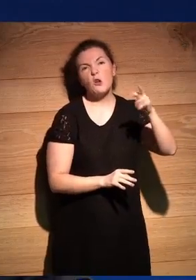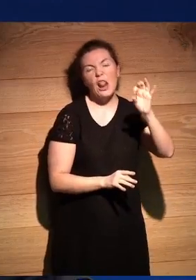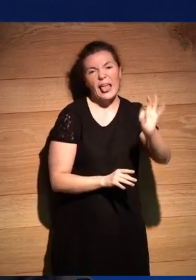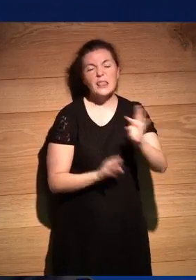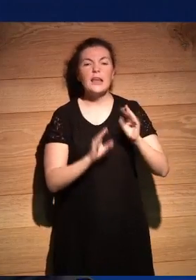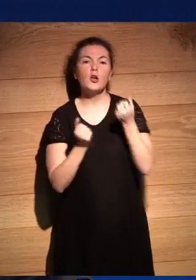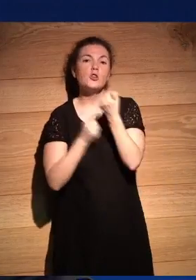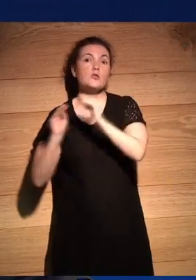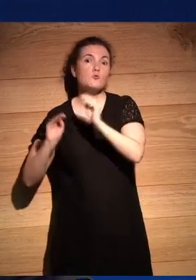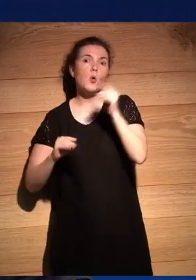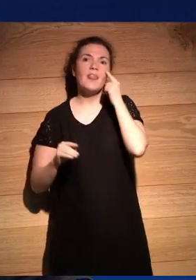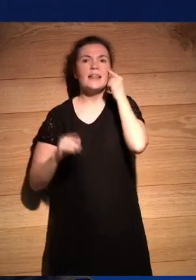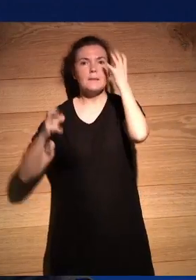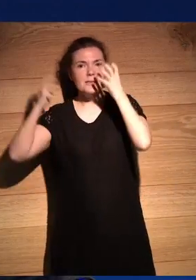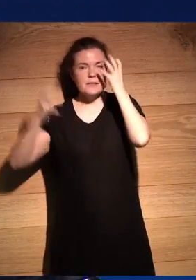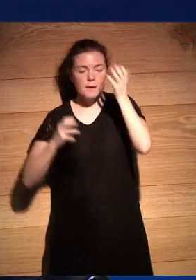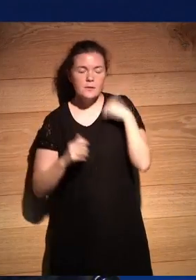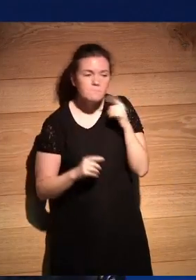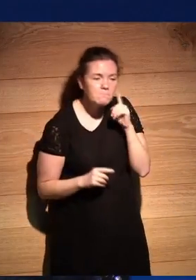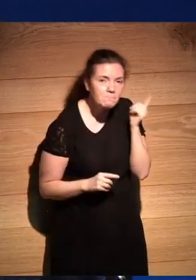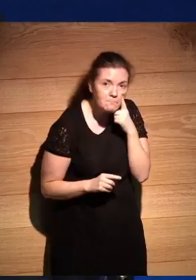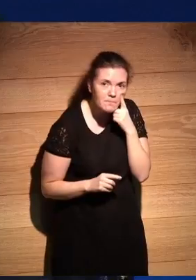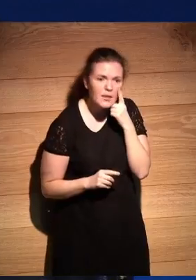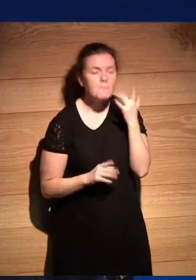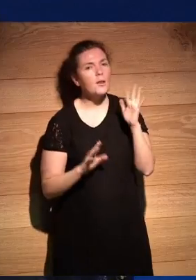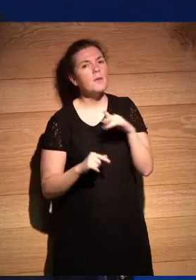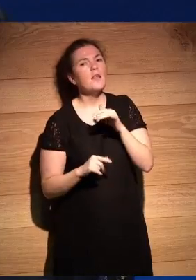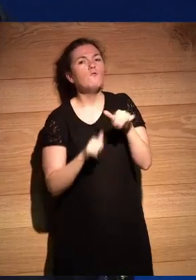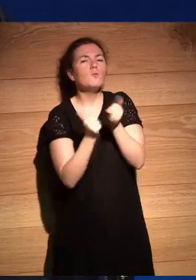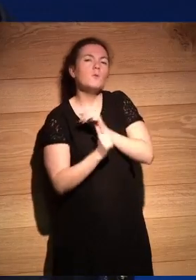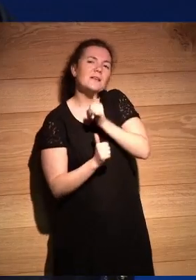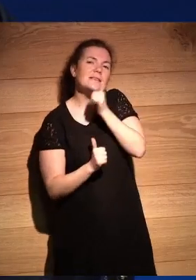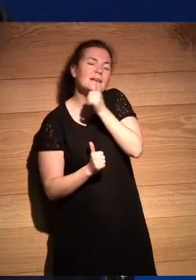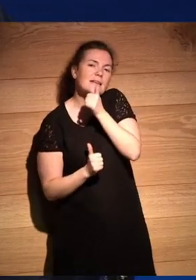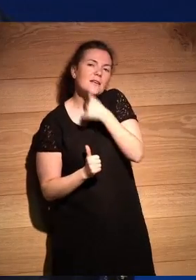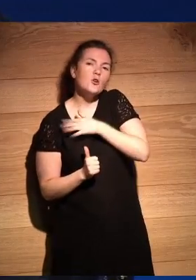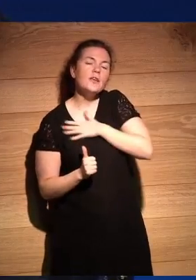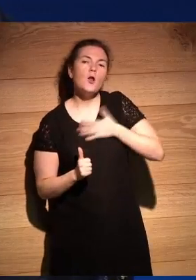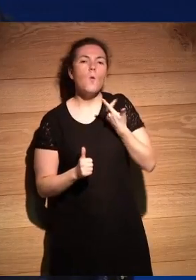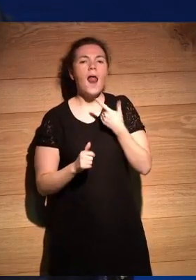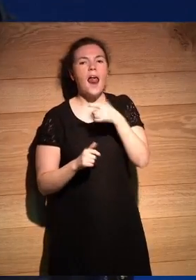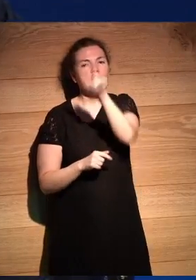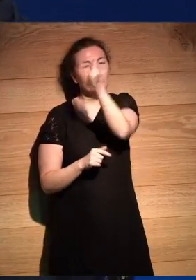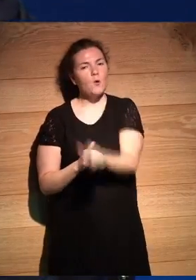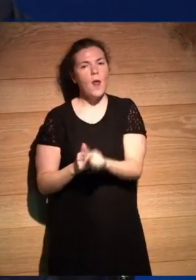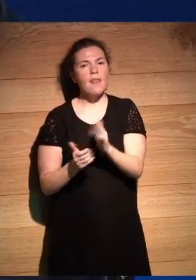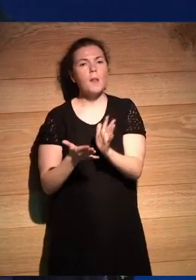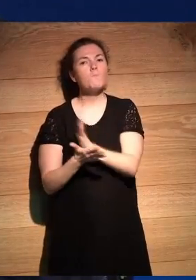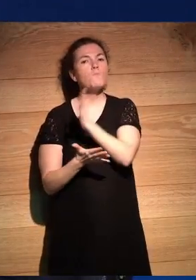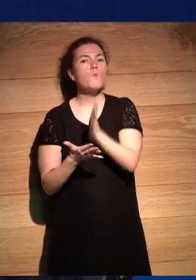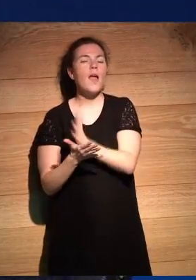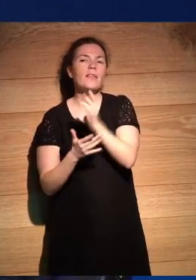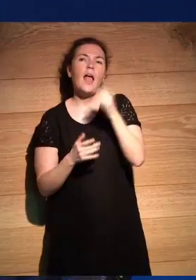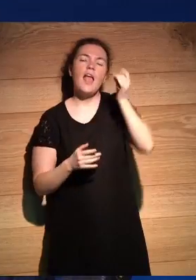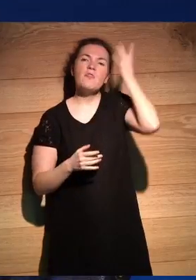salvajes pero también de una manera más secreta me interesaba contraponer a la figura del poeta como detective salvaje la idea no sé del